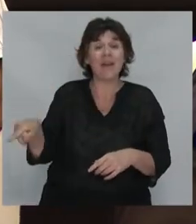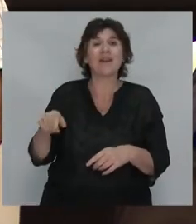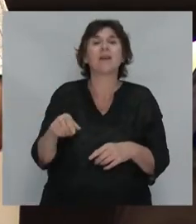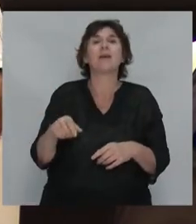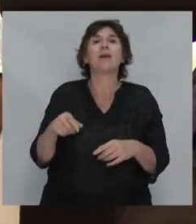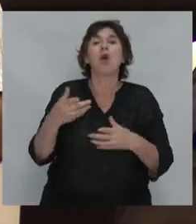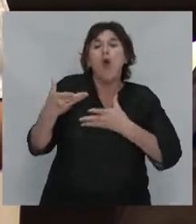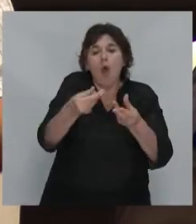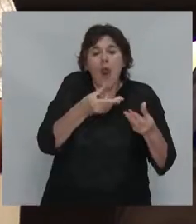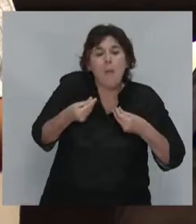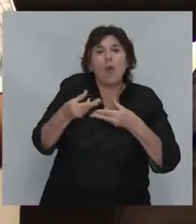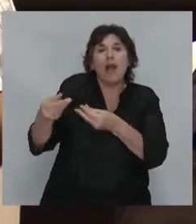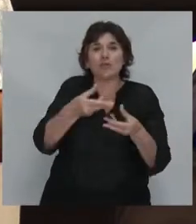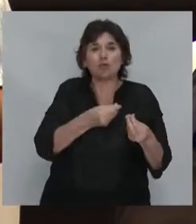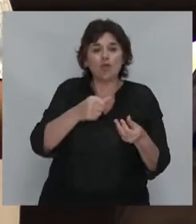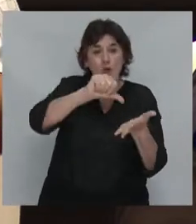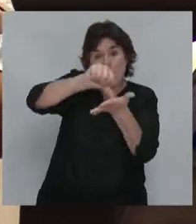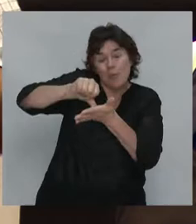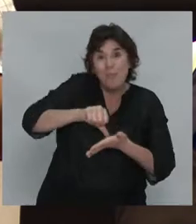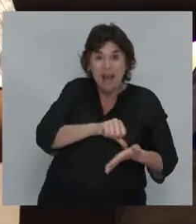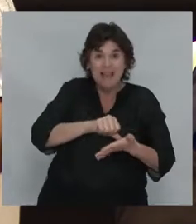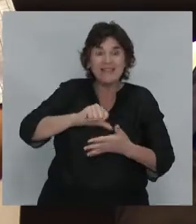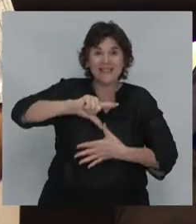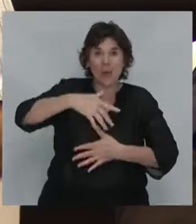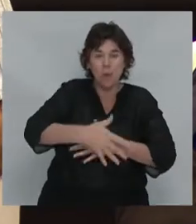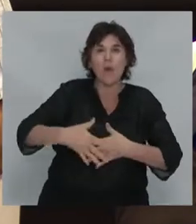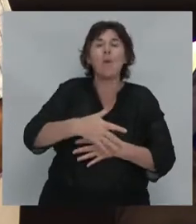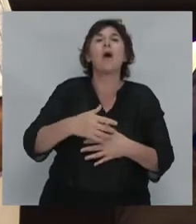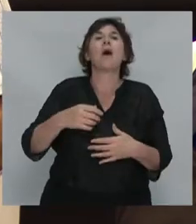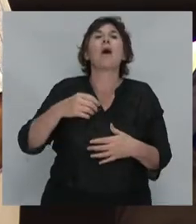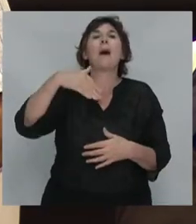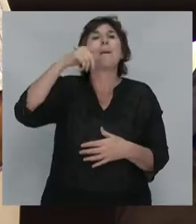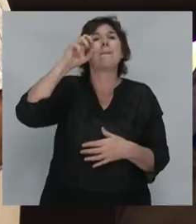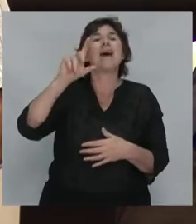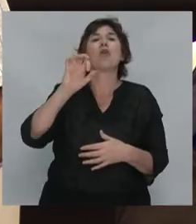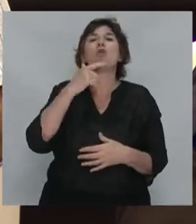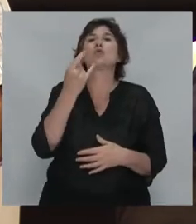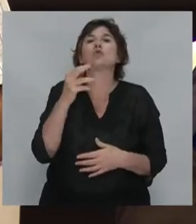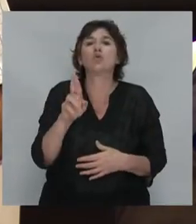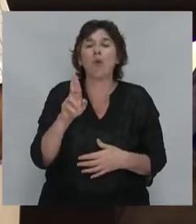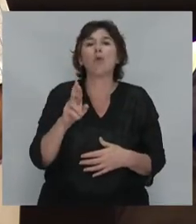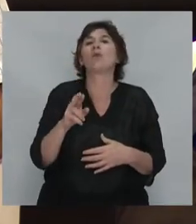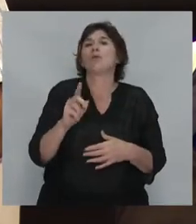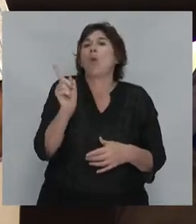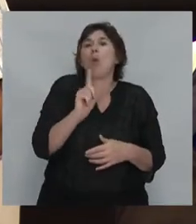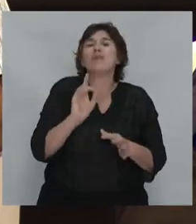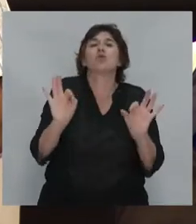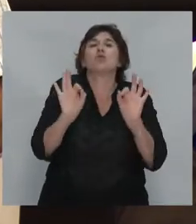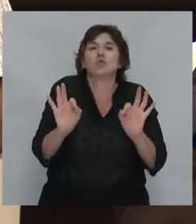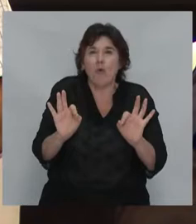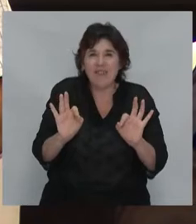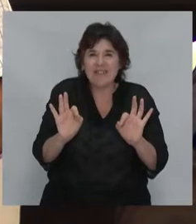regional. Qué Mercosur es viable porque nuestras economías no son autosuficientes,